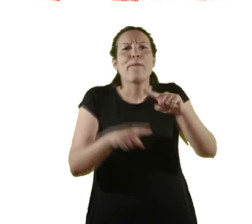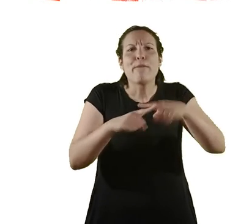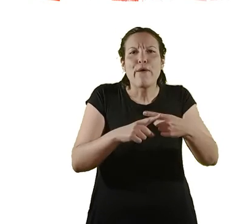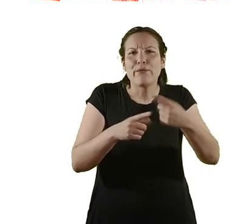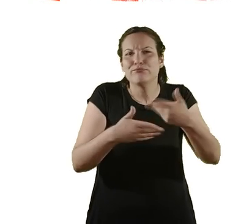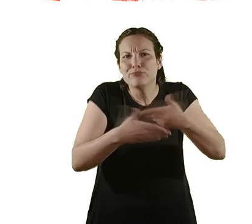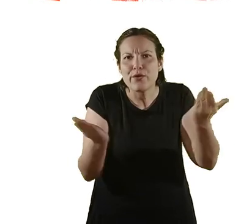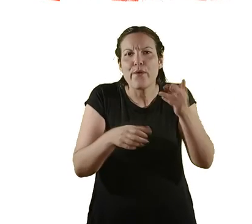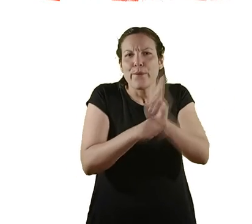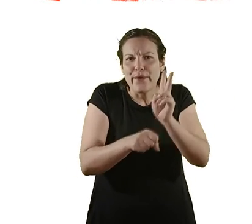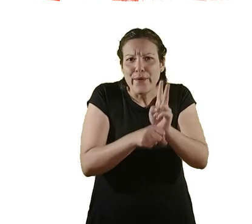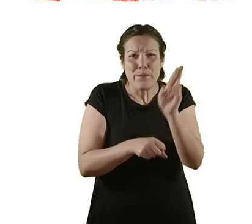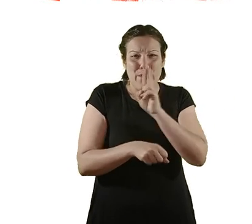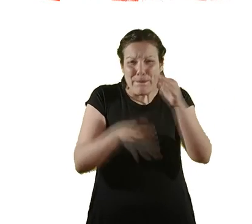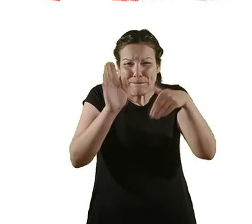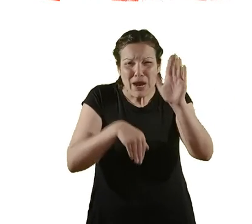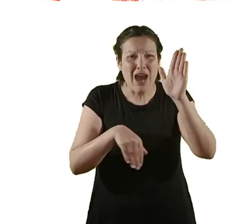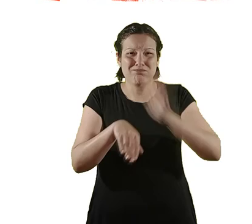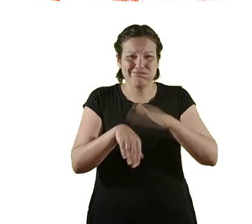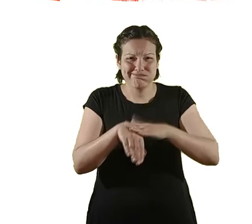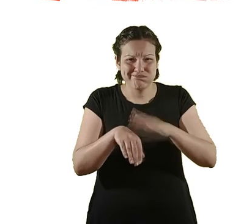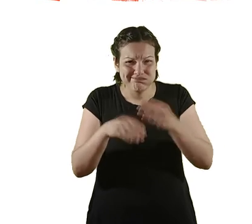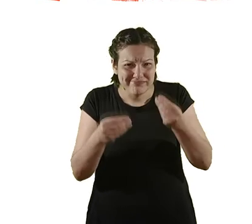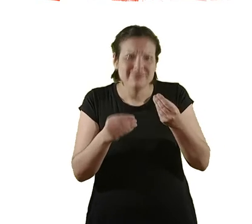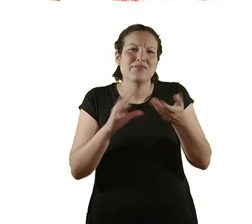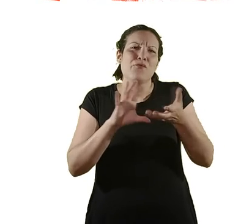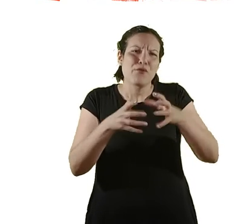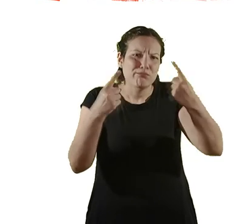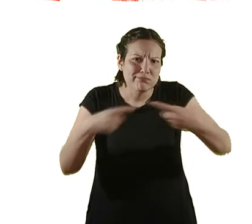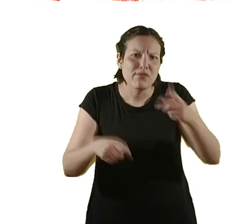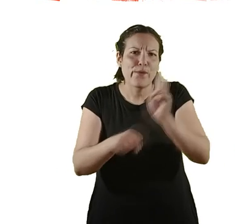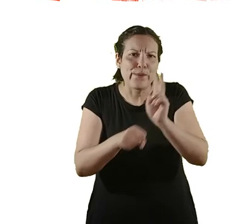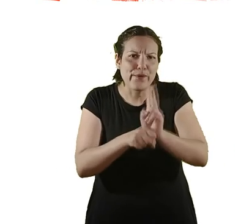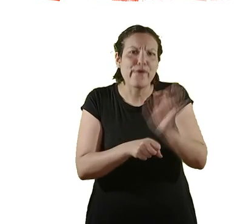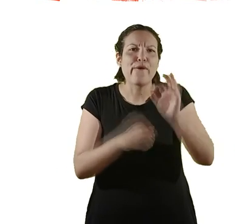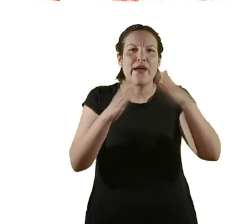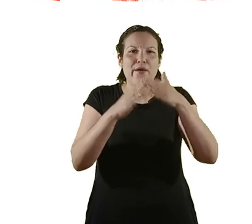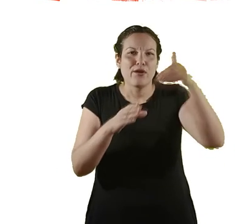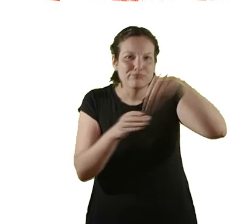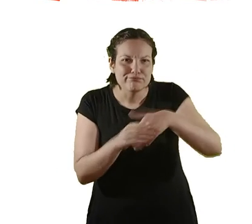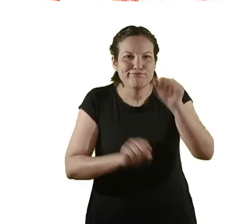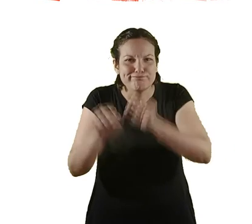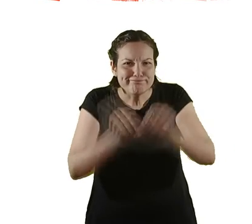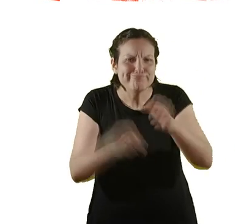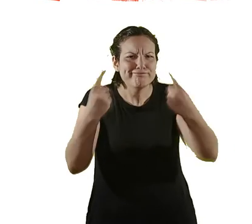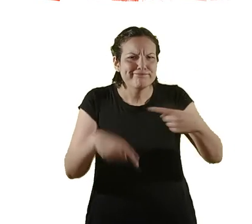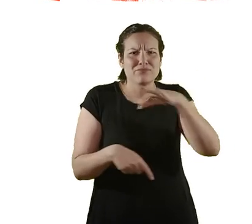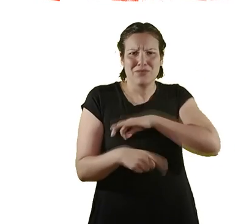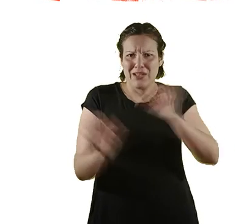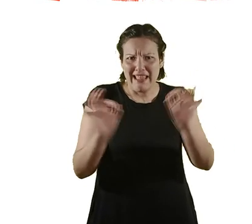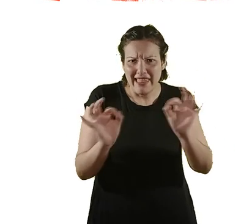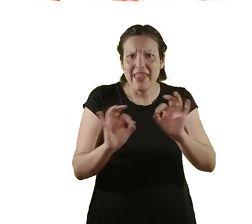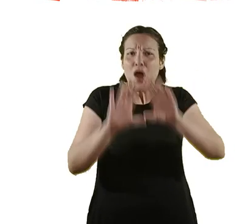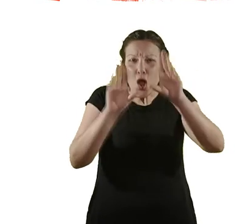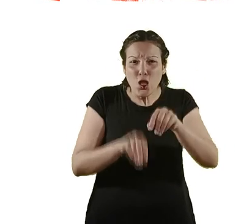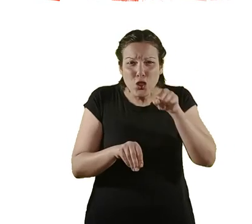necesitaríamos. Las mujeres nos encargamos mayormente de las tareas de cuidado, de trabajo doméstico no remunerado. Todo eso también está ahí como